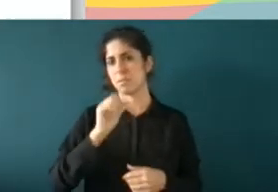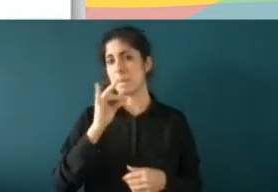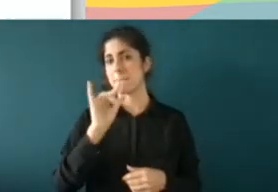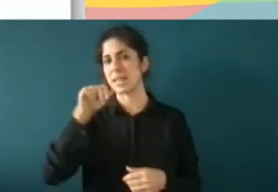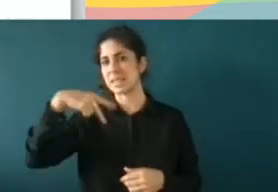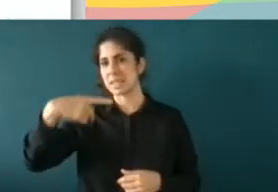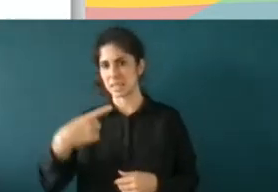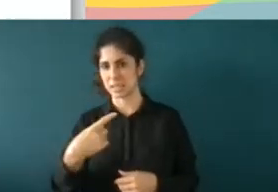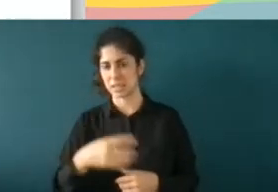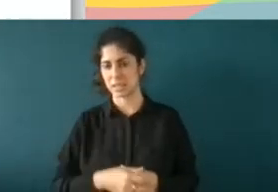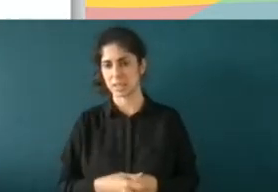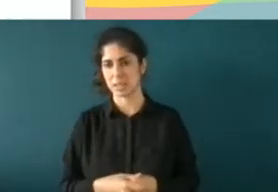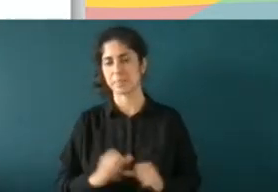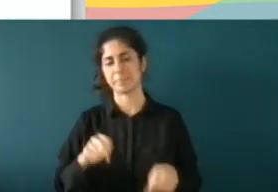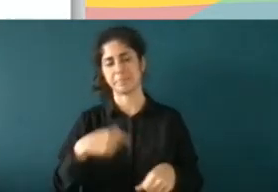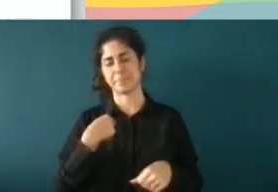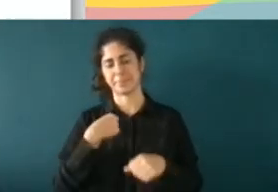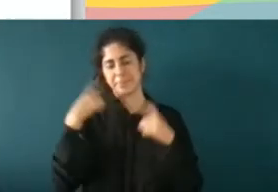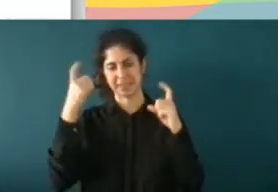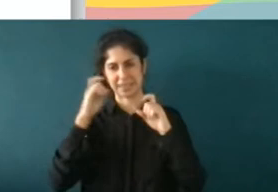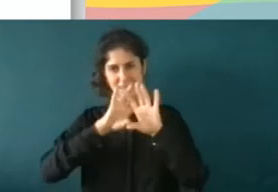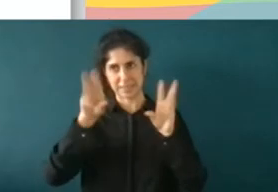vale se los voy a intentar un poco explicar